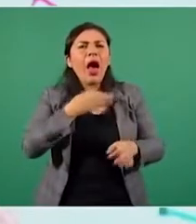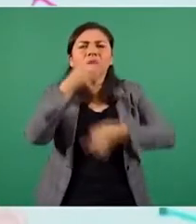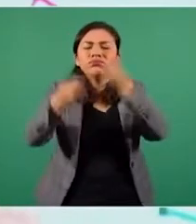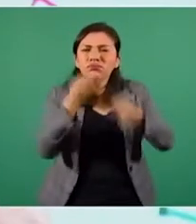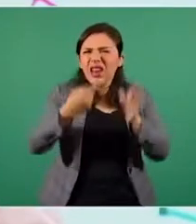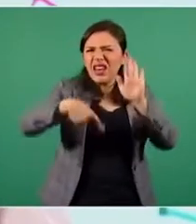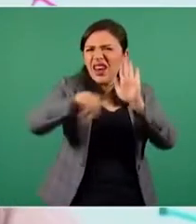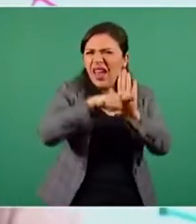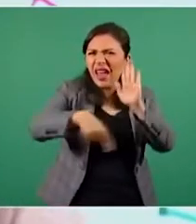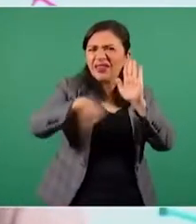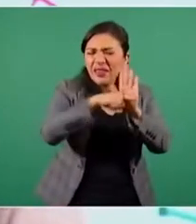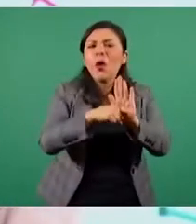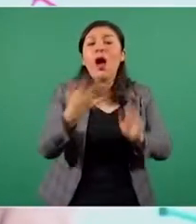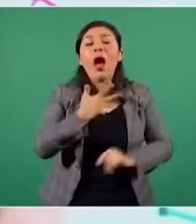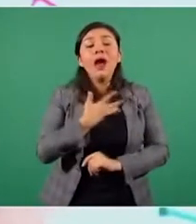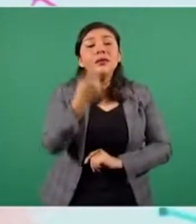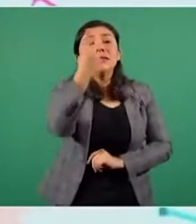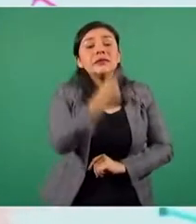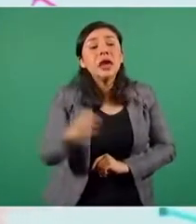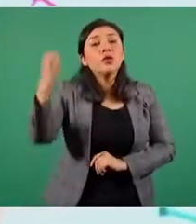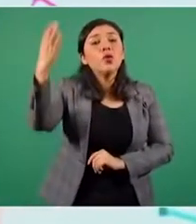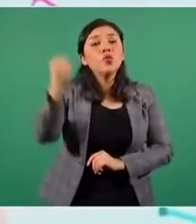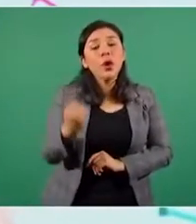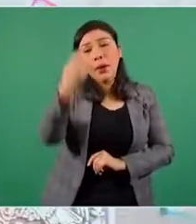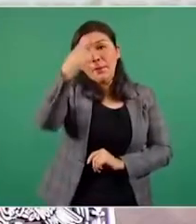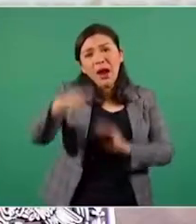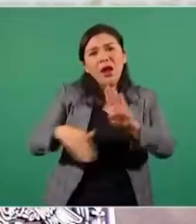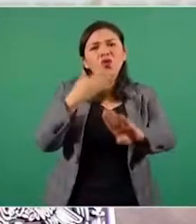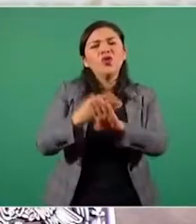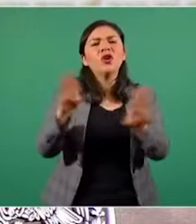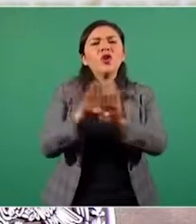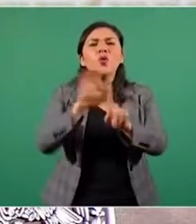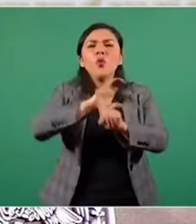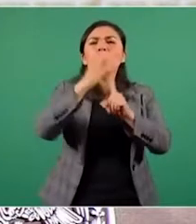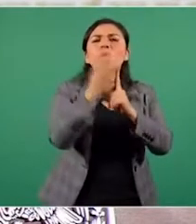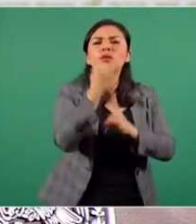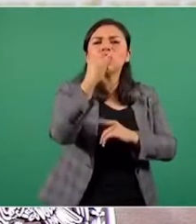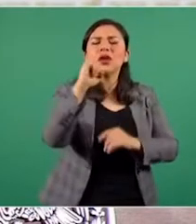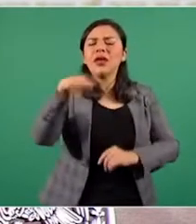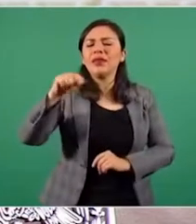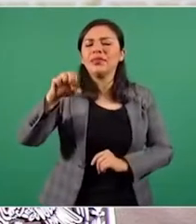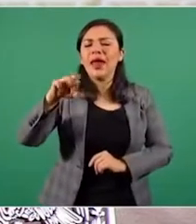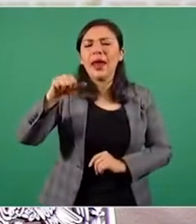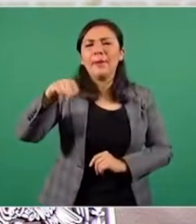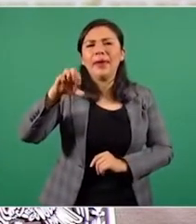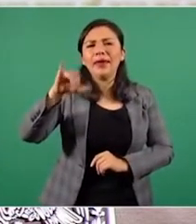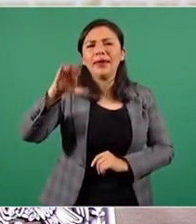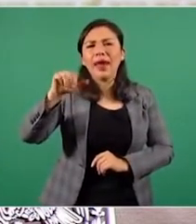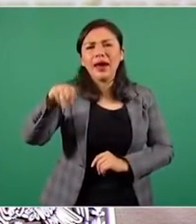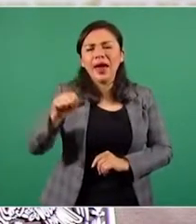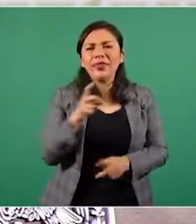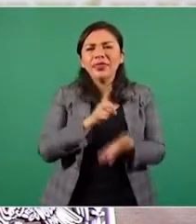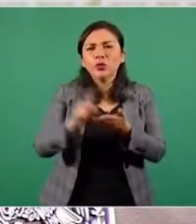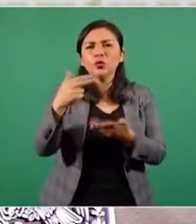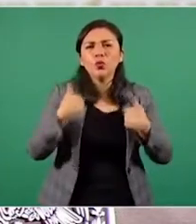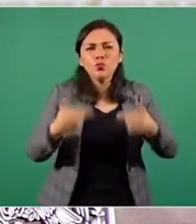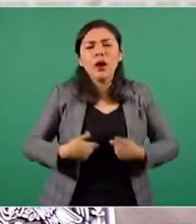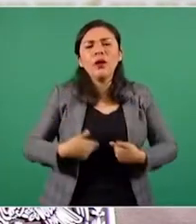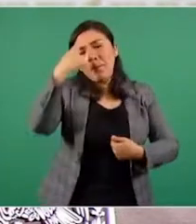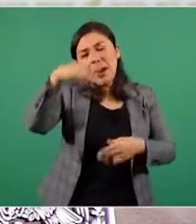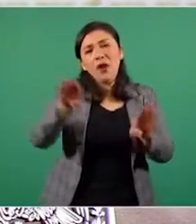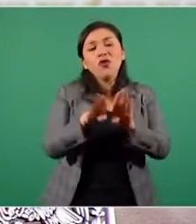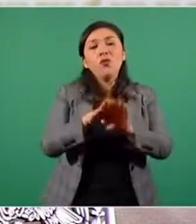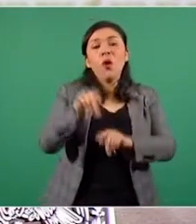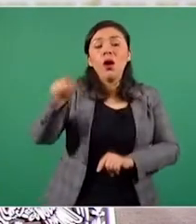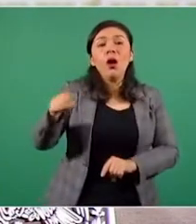sobre la crítica de la Comisión Interamericana de Derechos Humanos al supuesto estigma a los periodistas por parte de